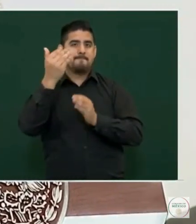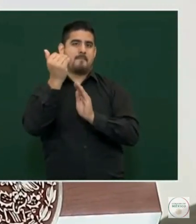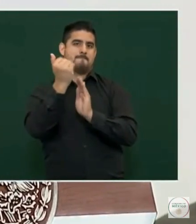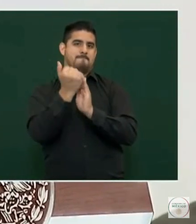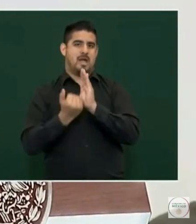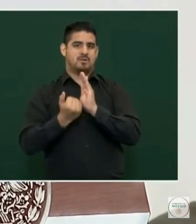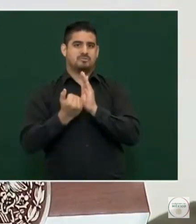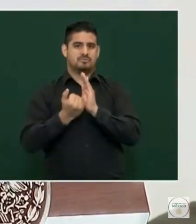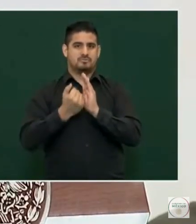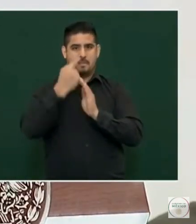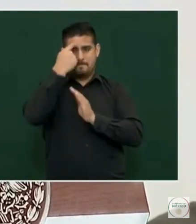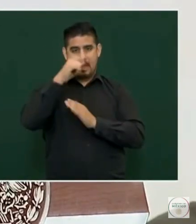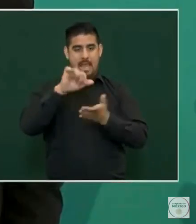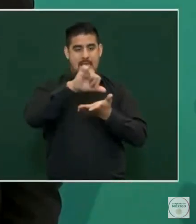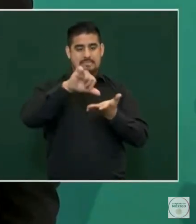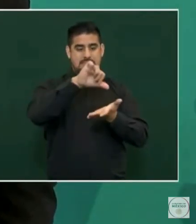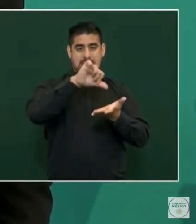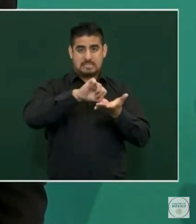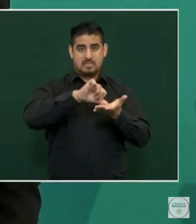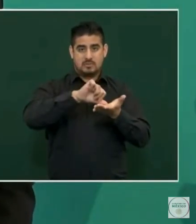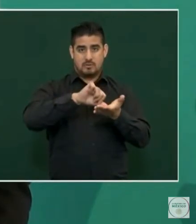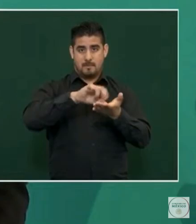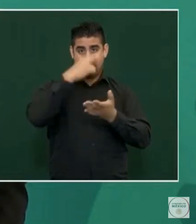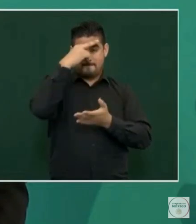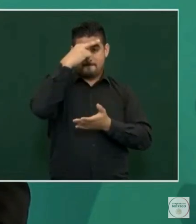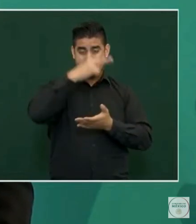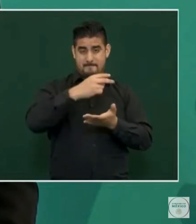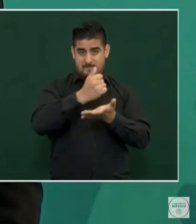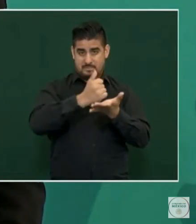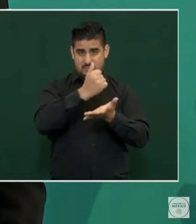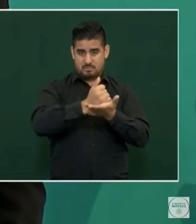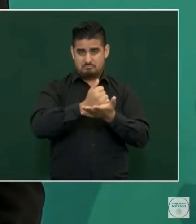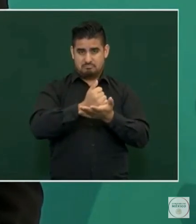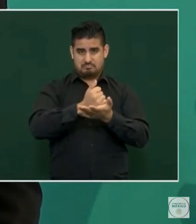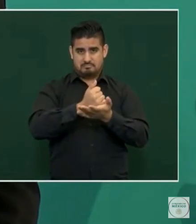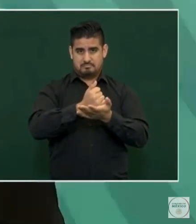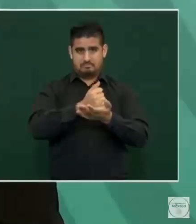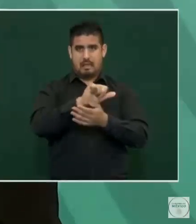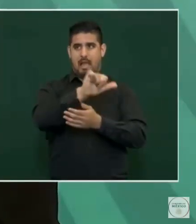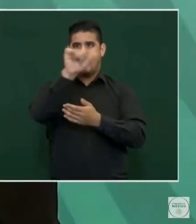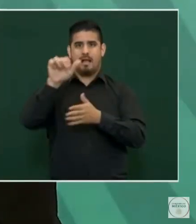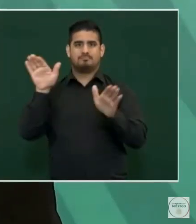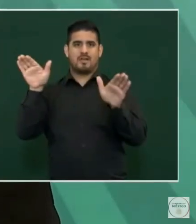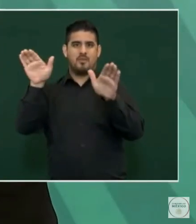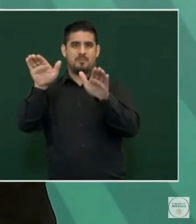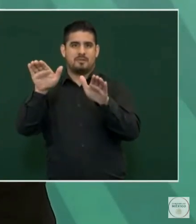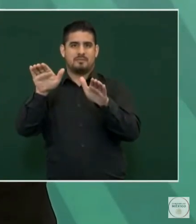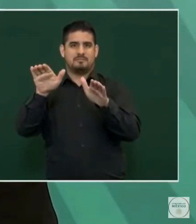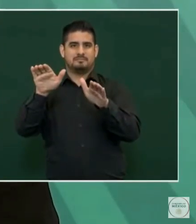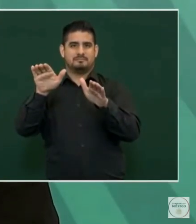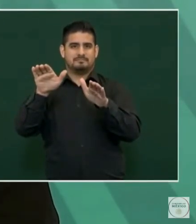del centro de la Ciudad de México, del Zócalo, al aeropuerto.